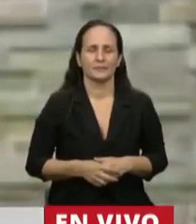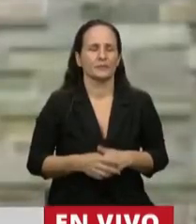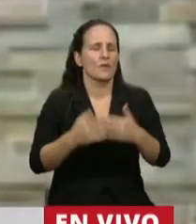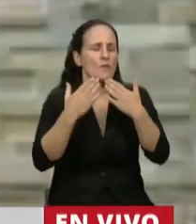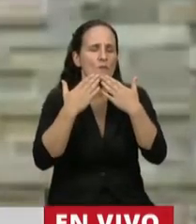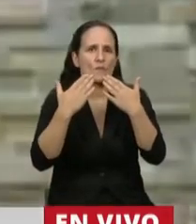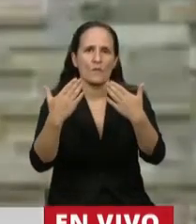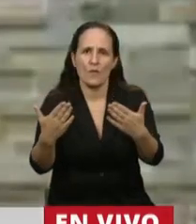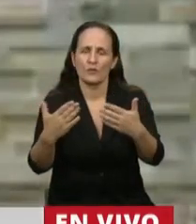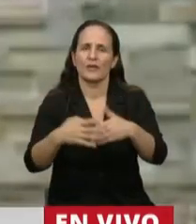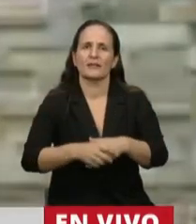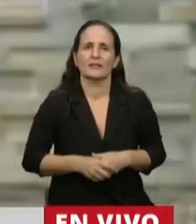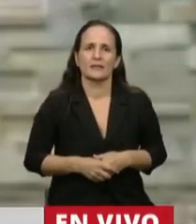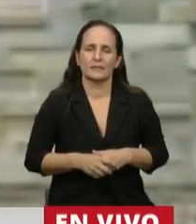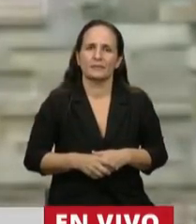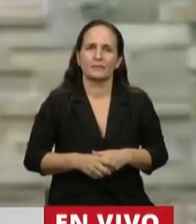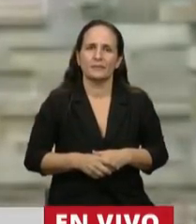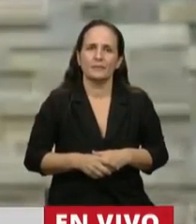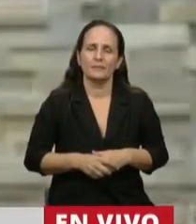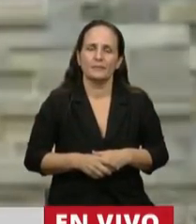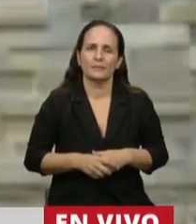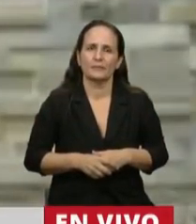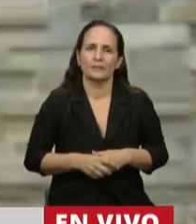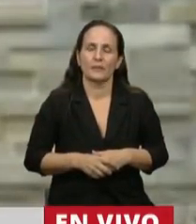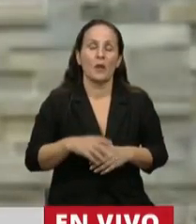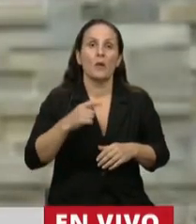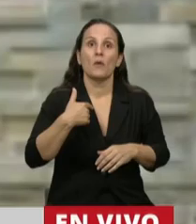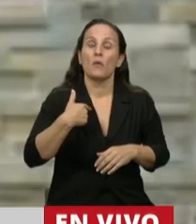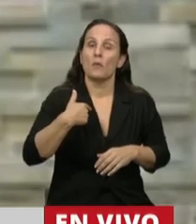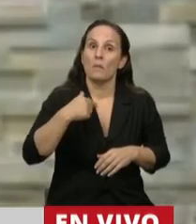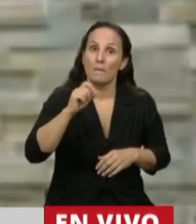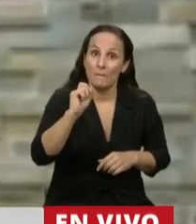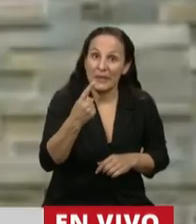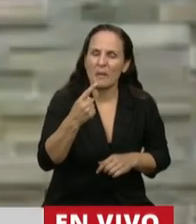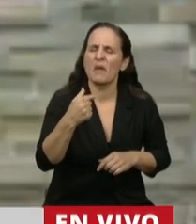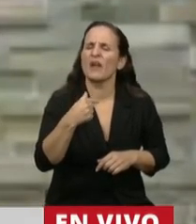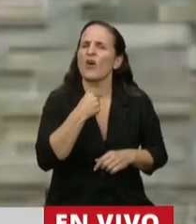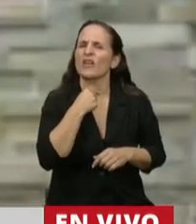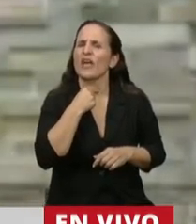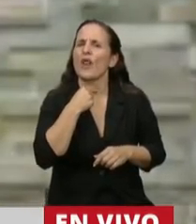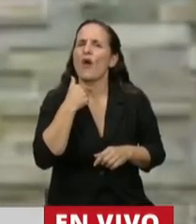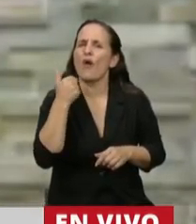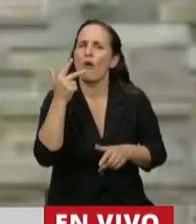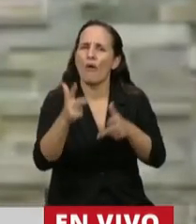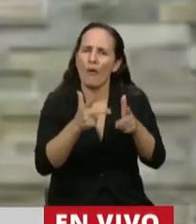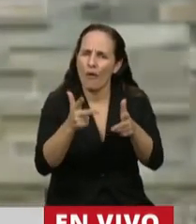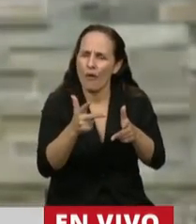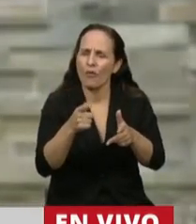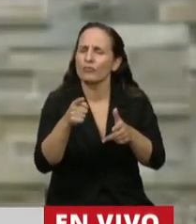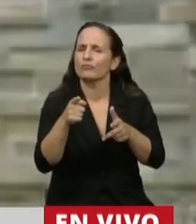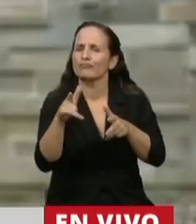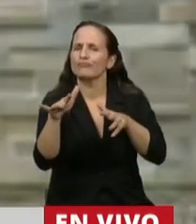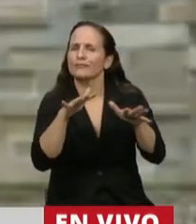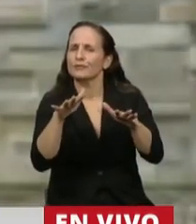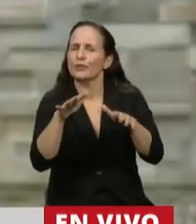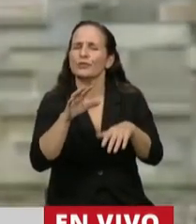muchísimas gracias. En primer lugar, Presidente, quiero referirme a un hecho que se produjo con